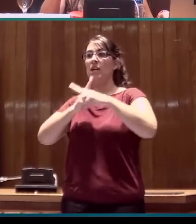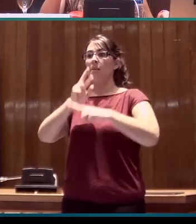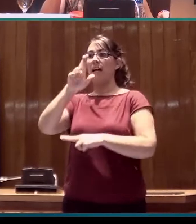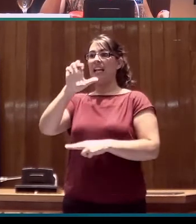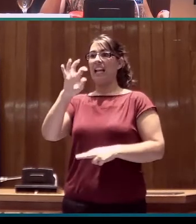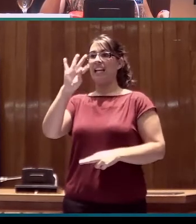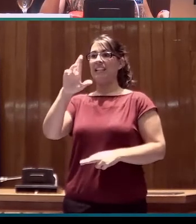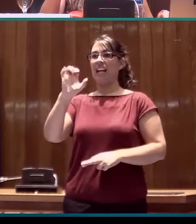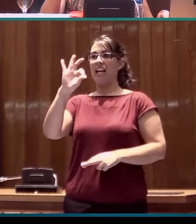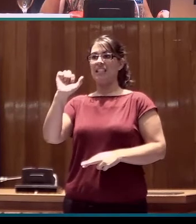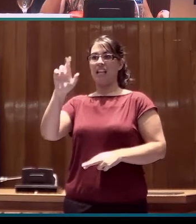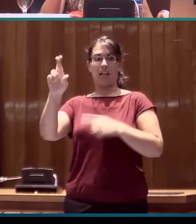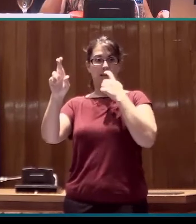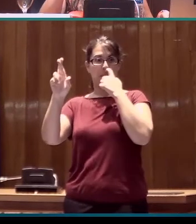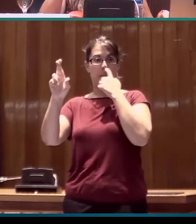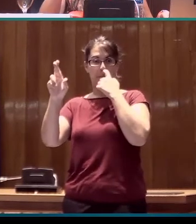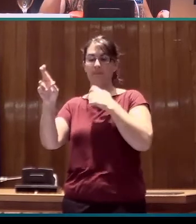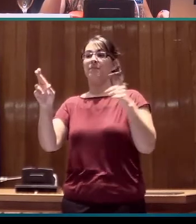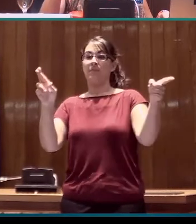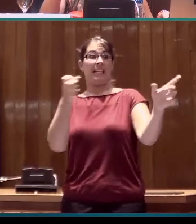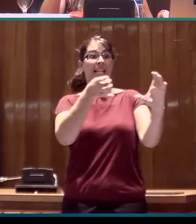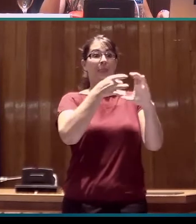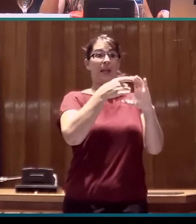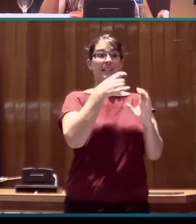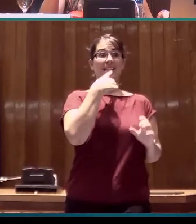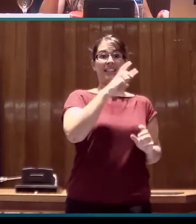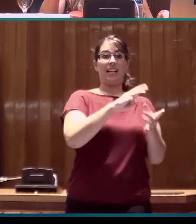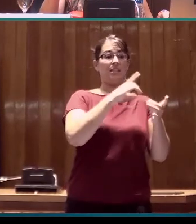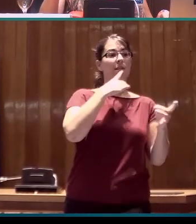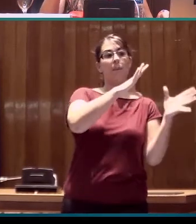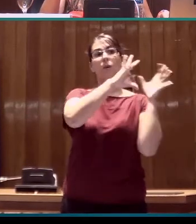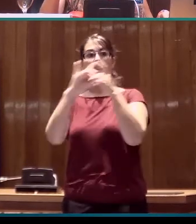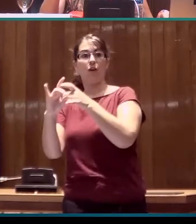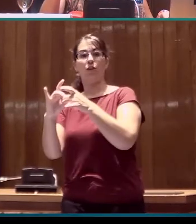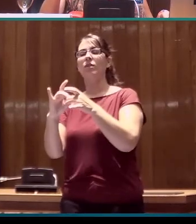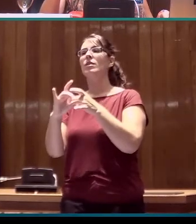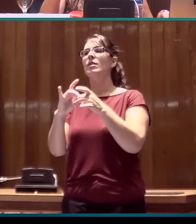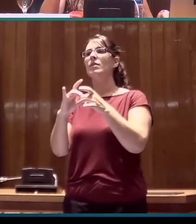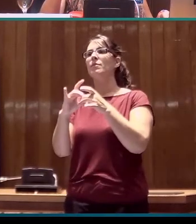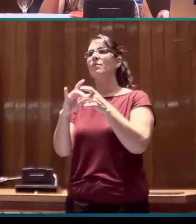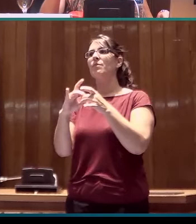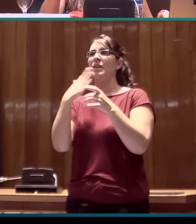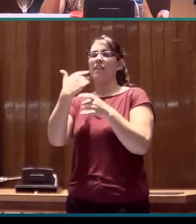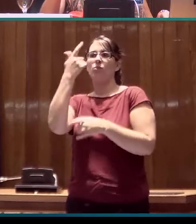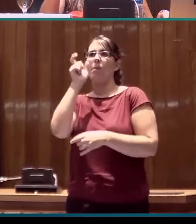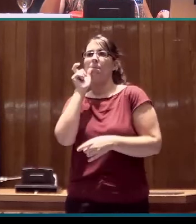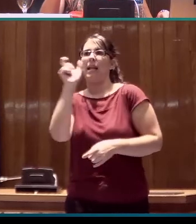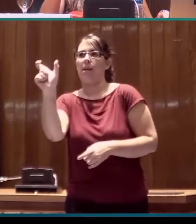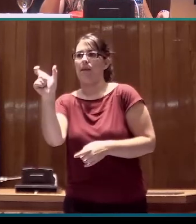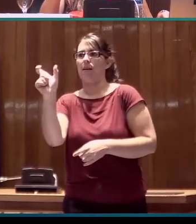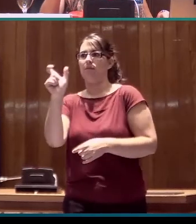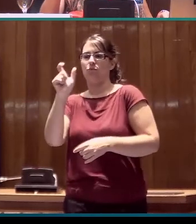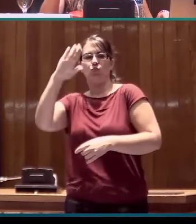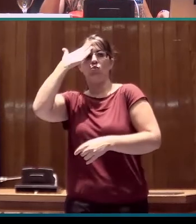pues en el caso del DILSE vincula esa articulación a través de una palabra que es un